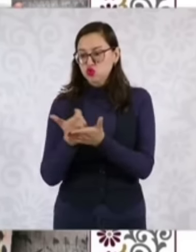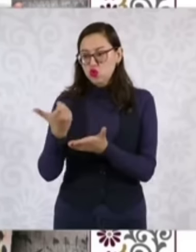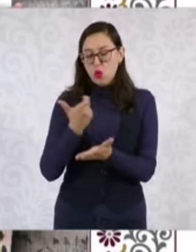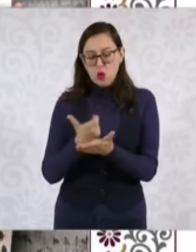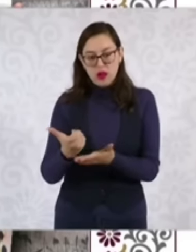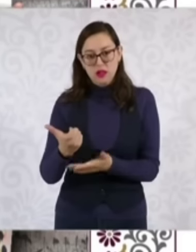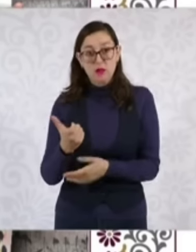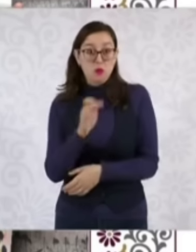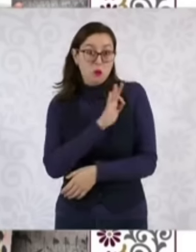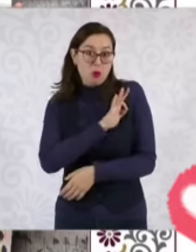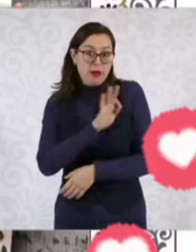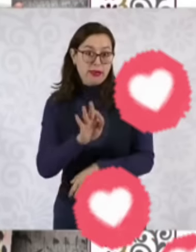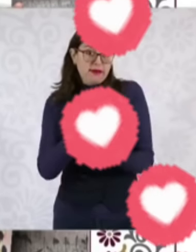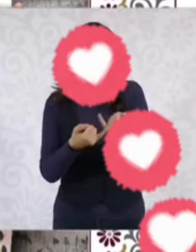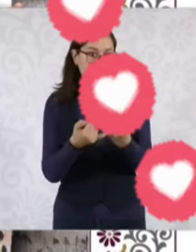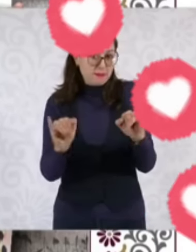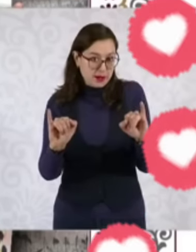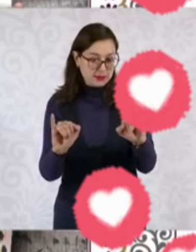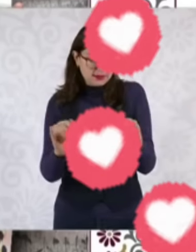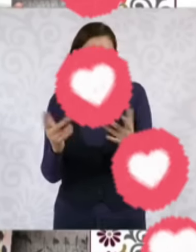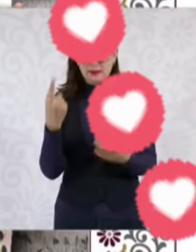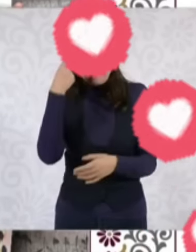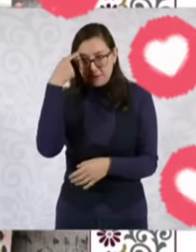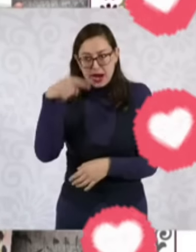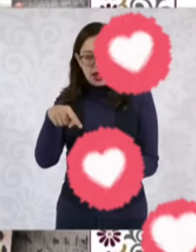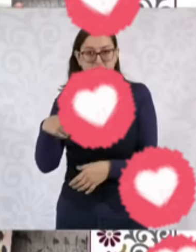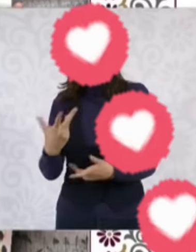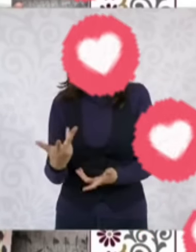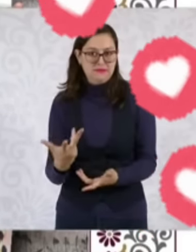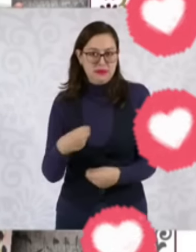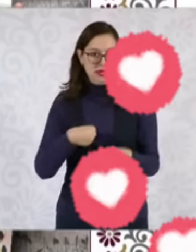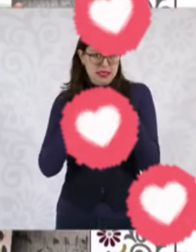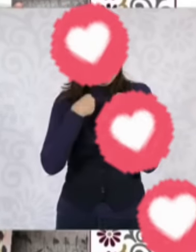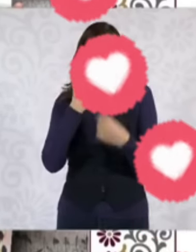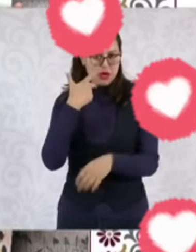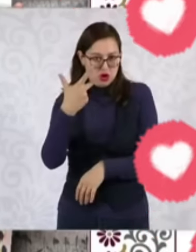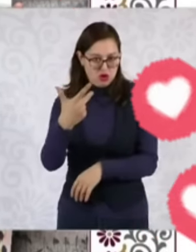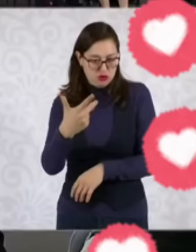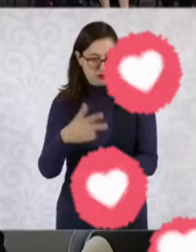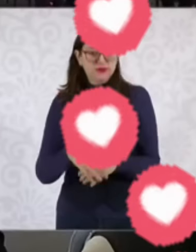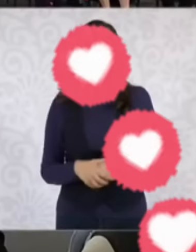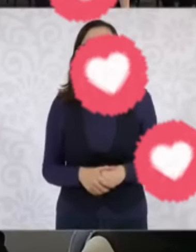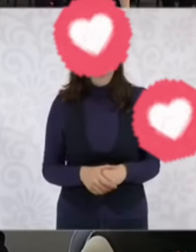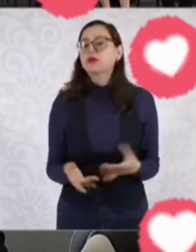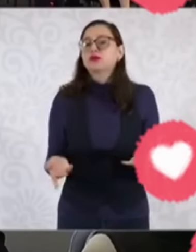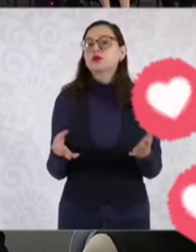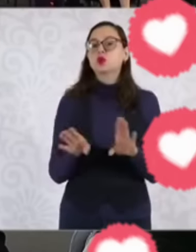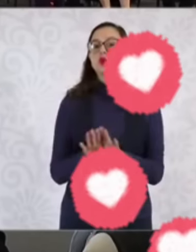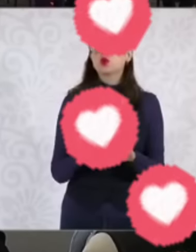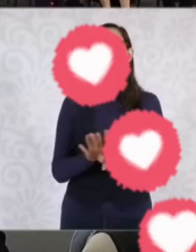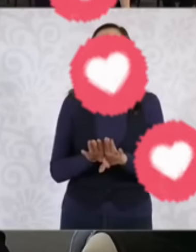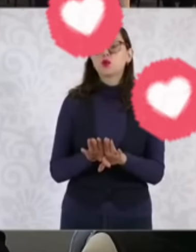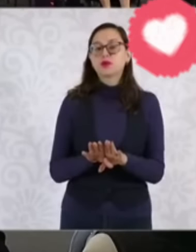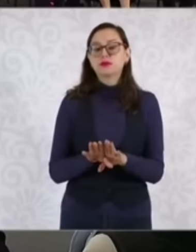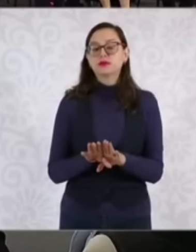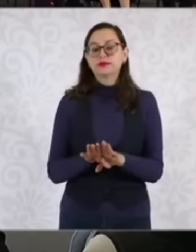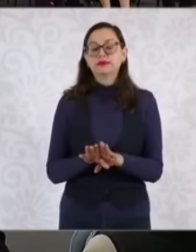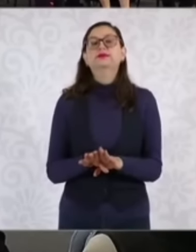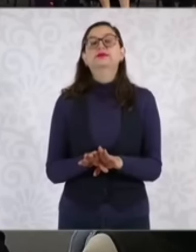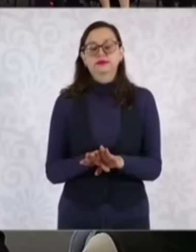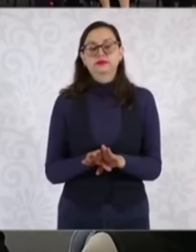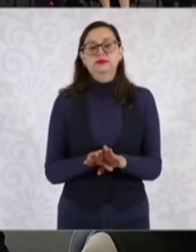económica y en conjunto su bienestar. ¿Cómo lo vamos a hacer? Adelante. Gracias.